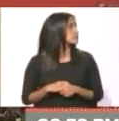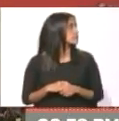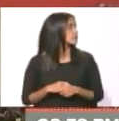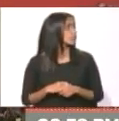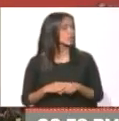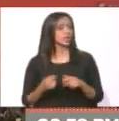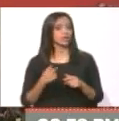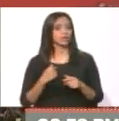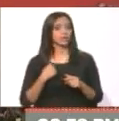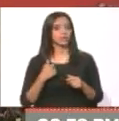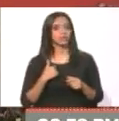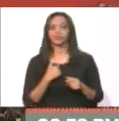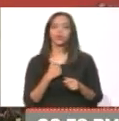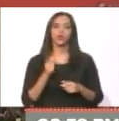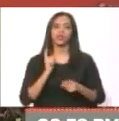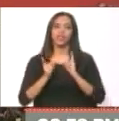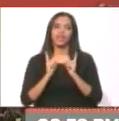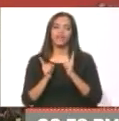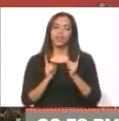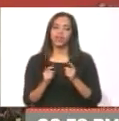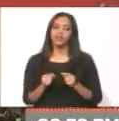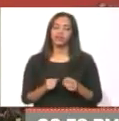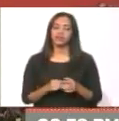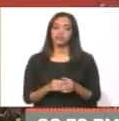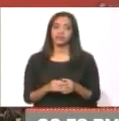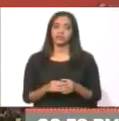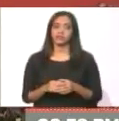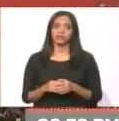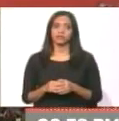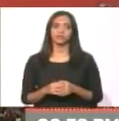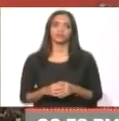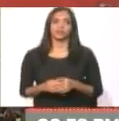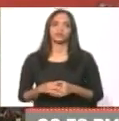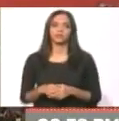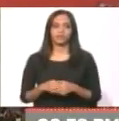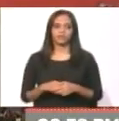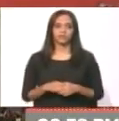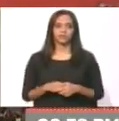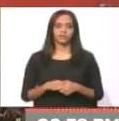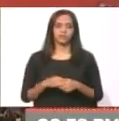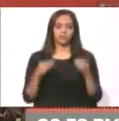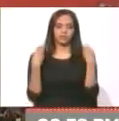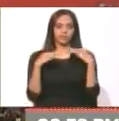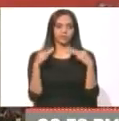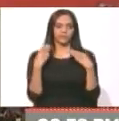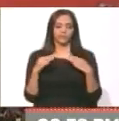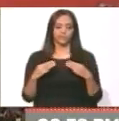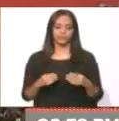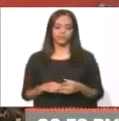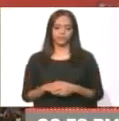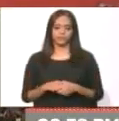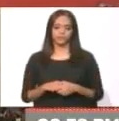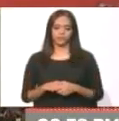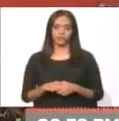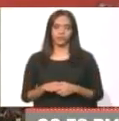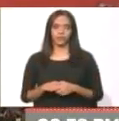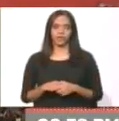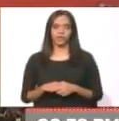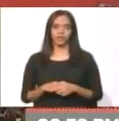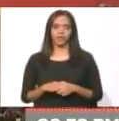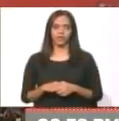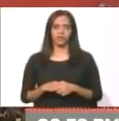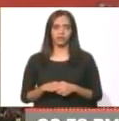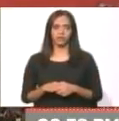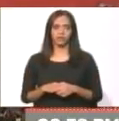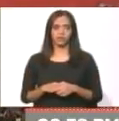yo de verdad a veces, no terminé el mensaje allá de los compañeros que entonces comienzan a hacerle el